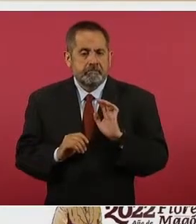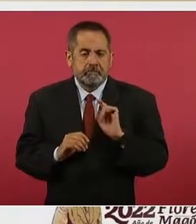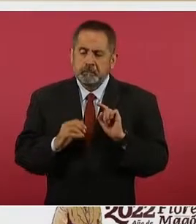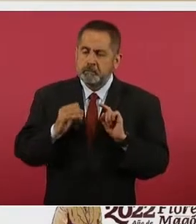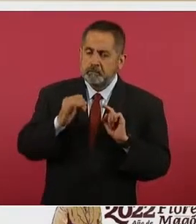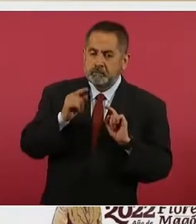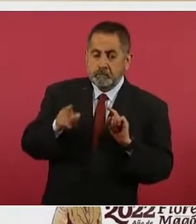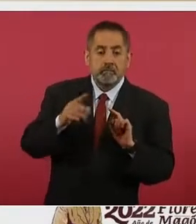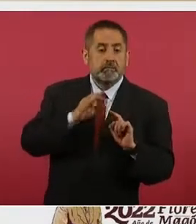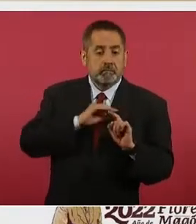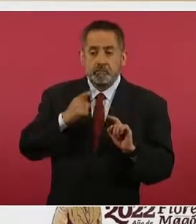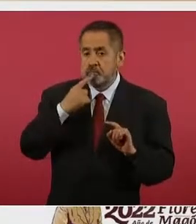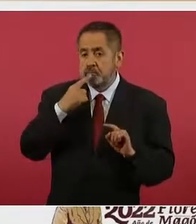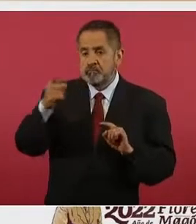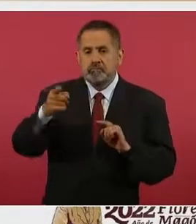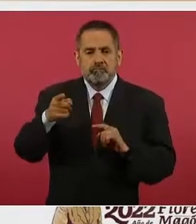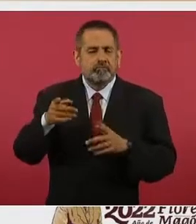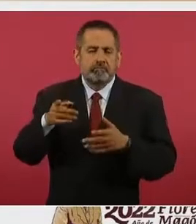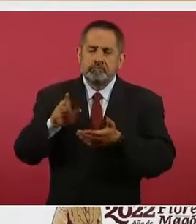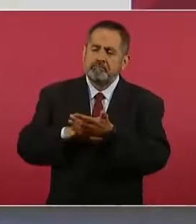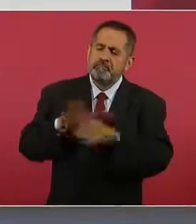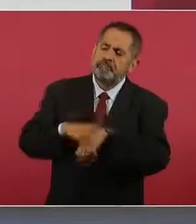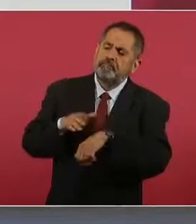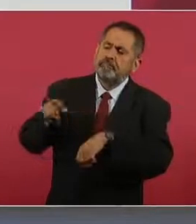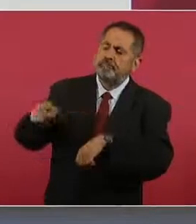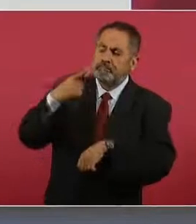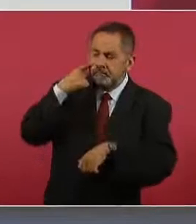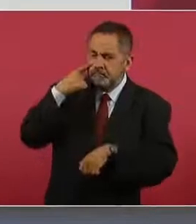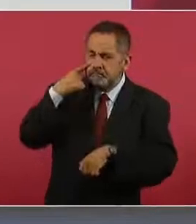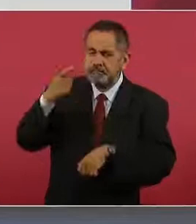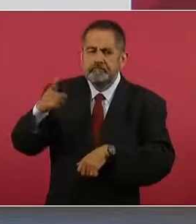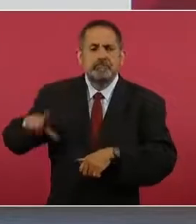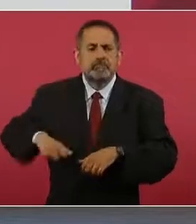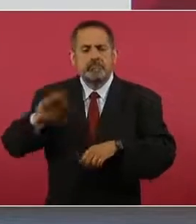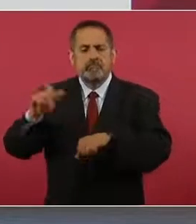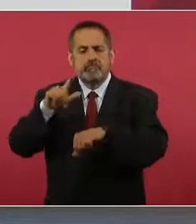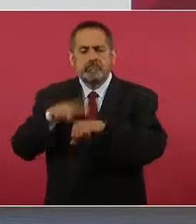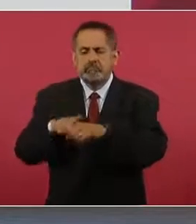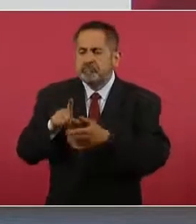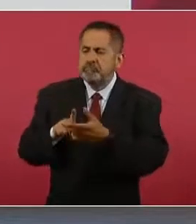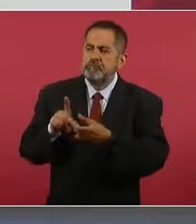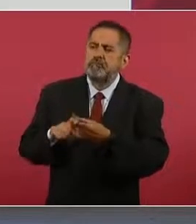el desempeño del gobierno federal,